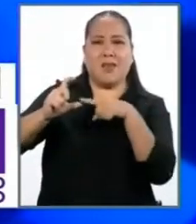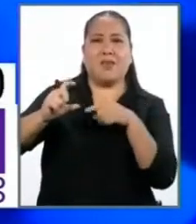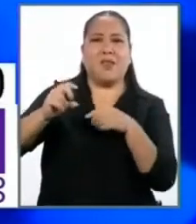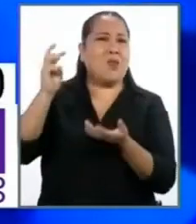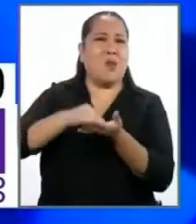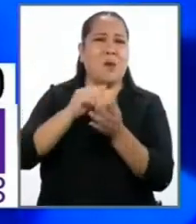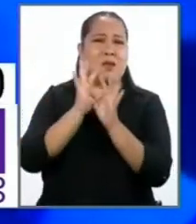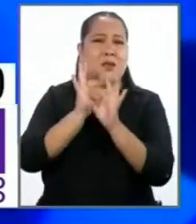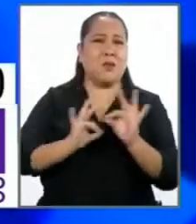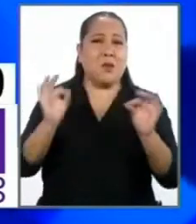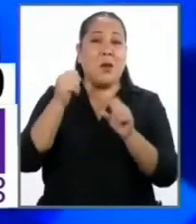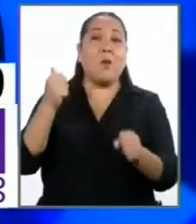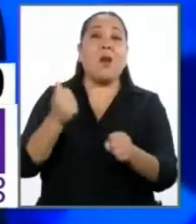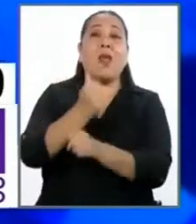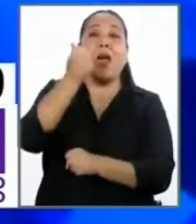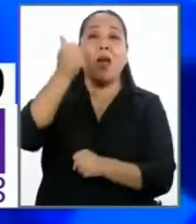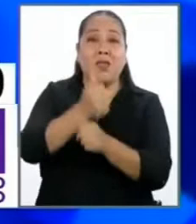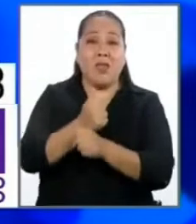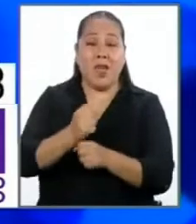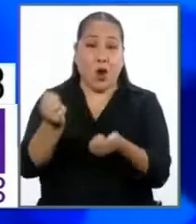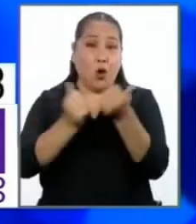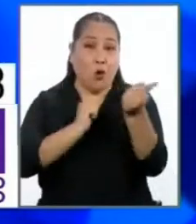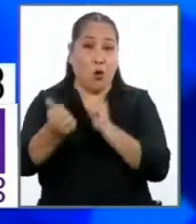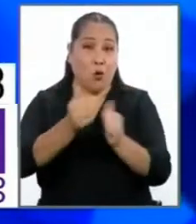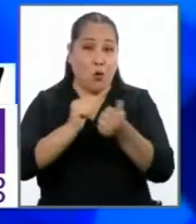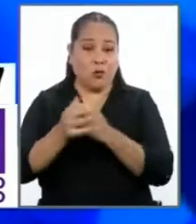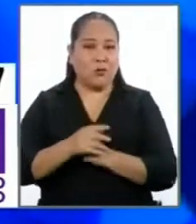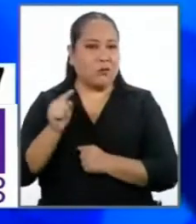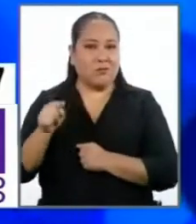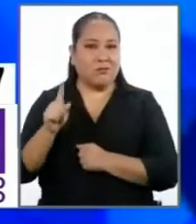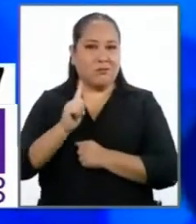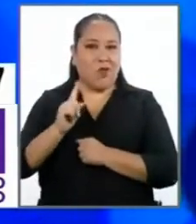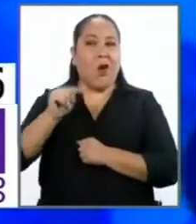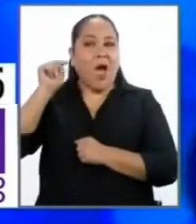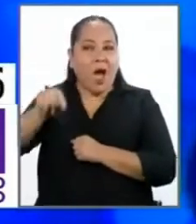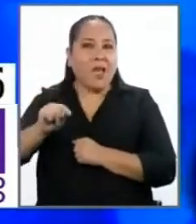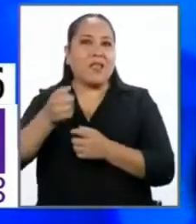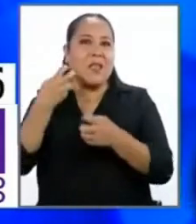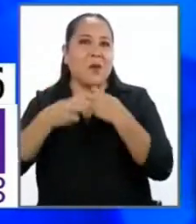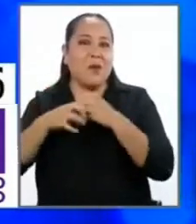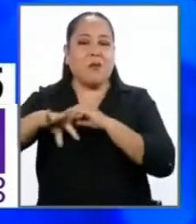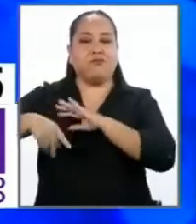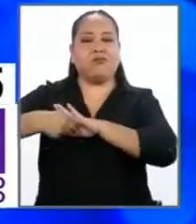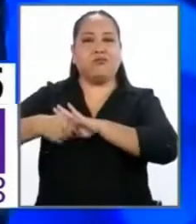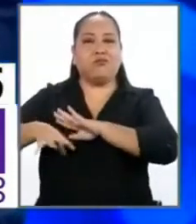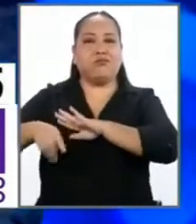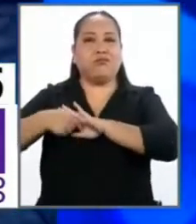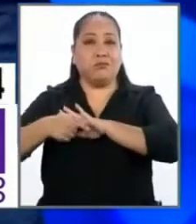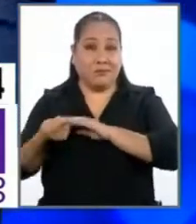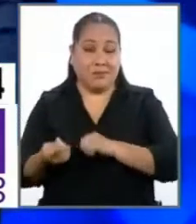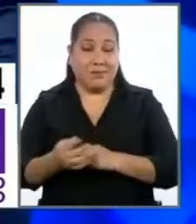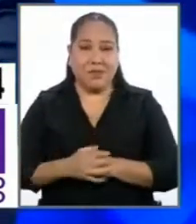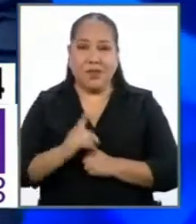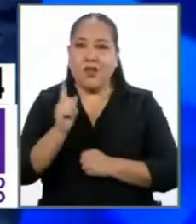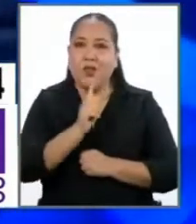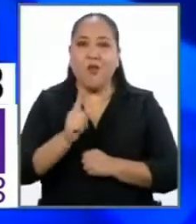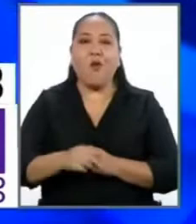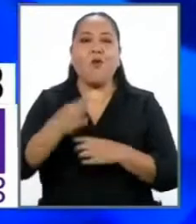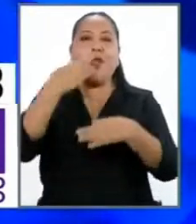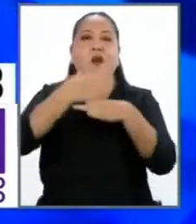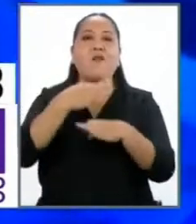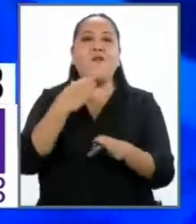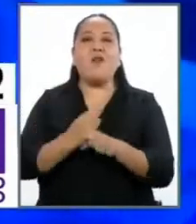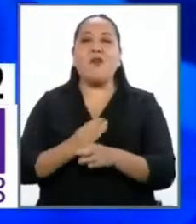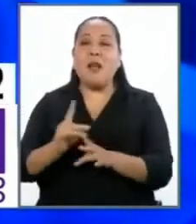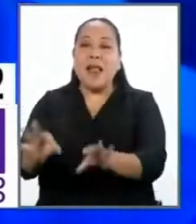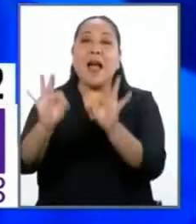ganen las licitaciones. Y no debería ser así, porque ahí vienen los anticuchos, ahí vienen los arreglados. Lo que hay que hacer es una fórmula en